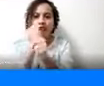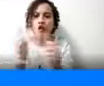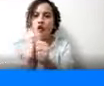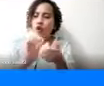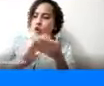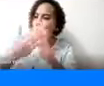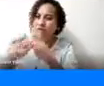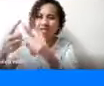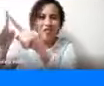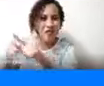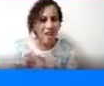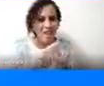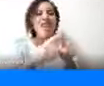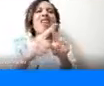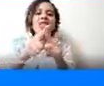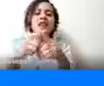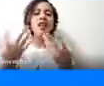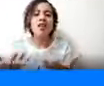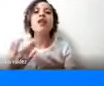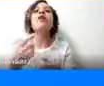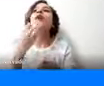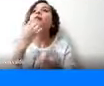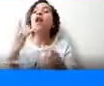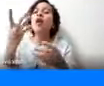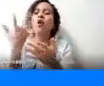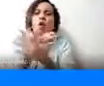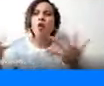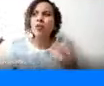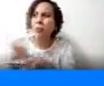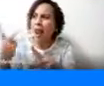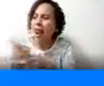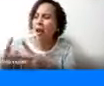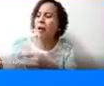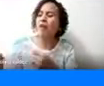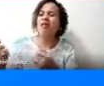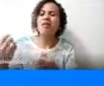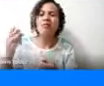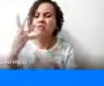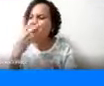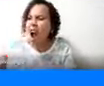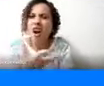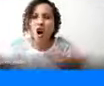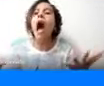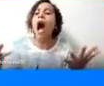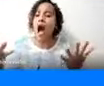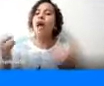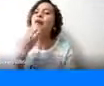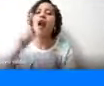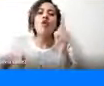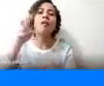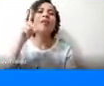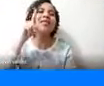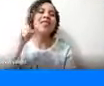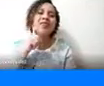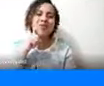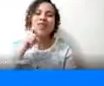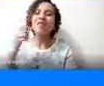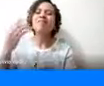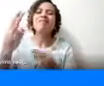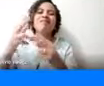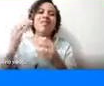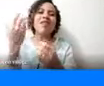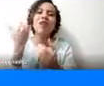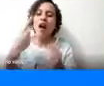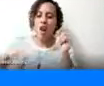comunidades en materia de delitos que vulneran el sector turístico, como es la explotación sexual comercial de niños,